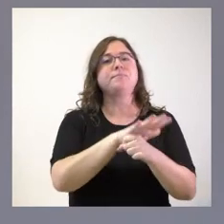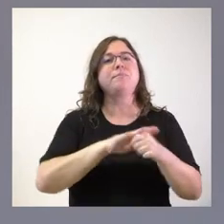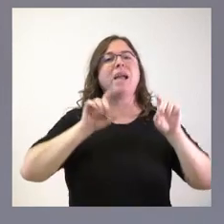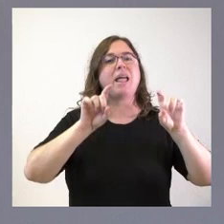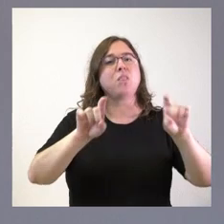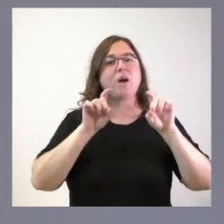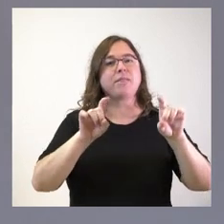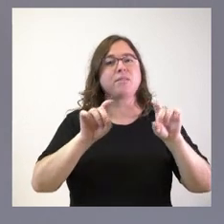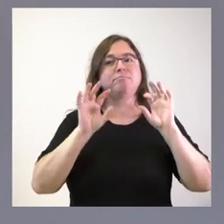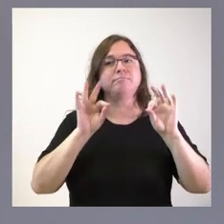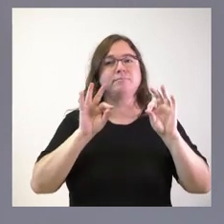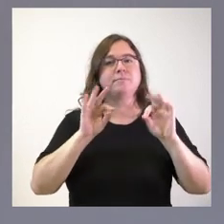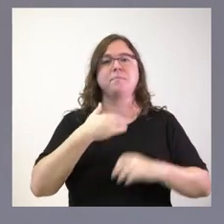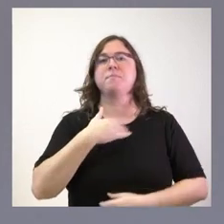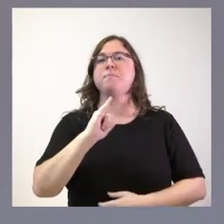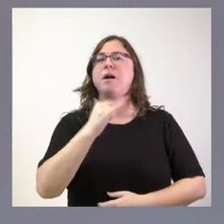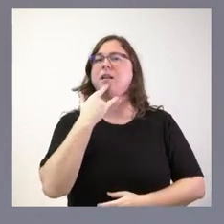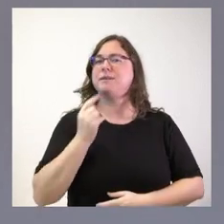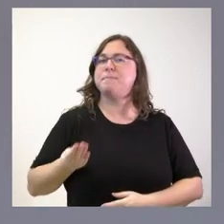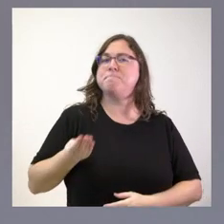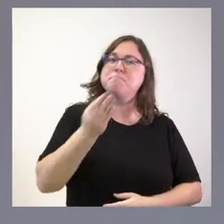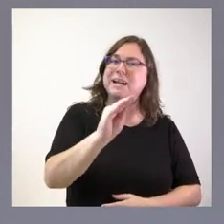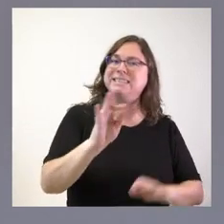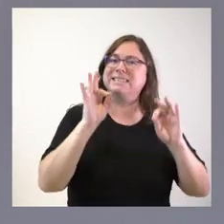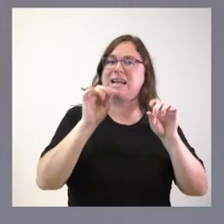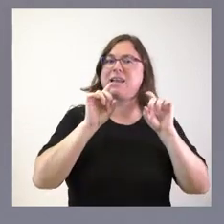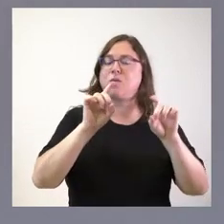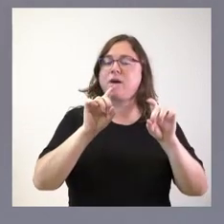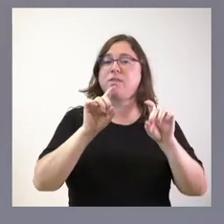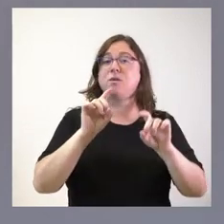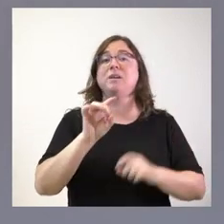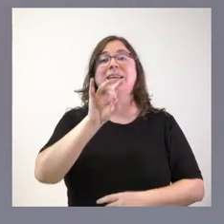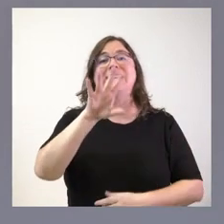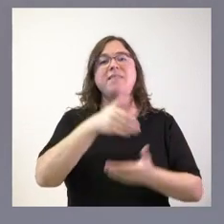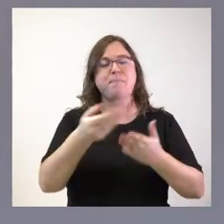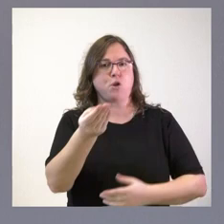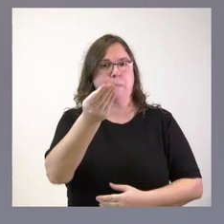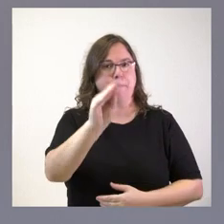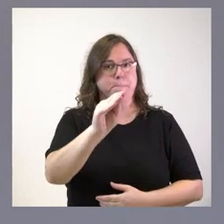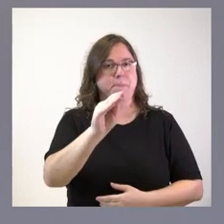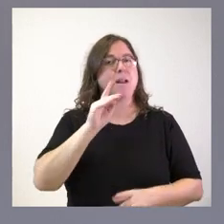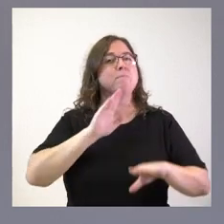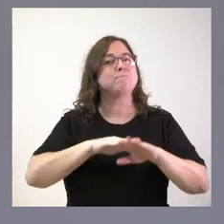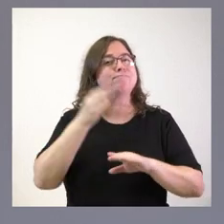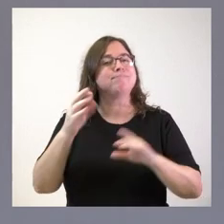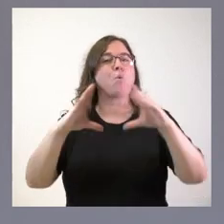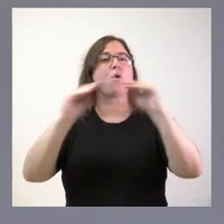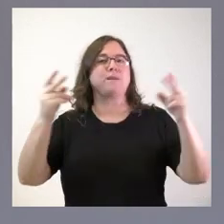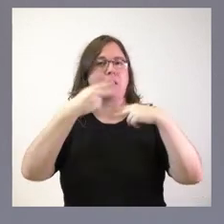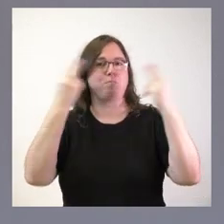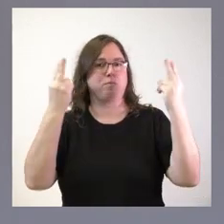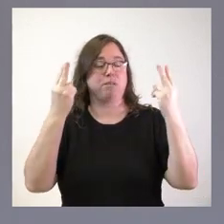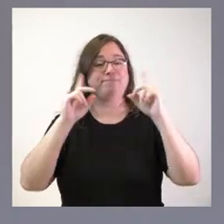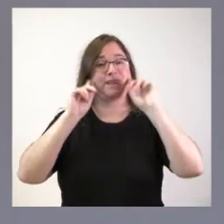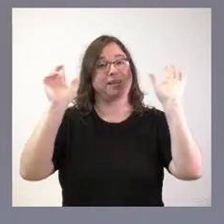especialmente resañable una aportación adicional, también adicional, de 15 millones de euros para las universidades públicas, en este caso